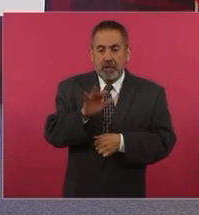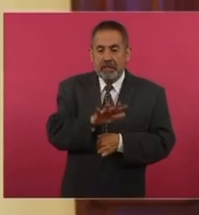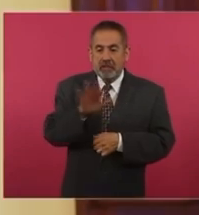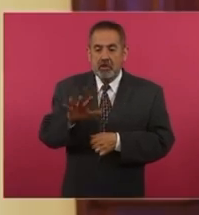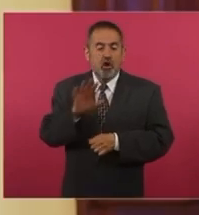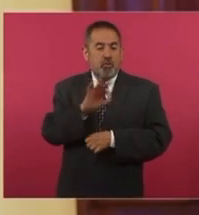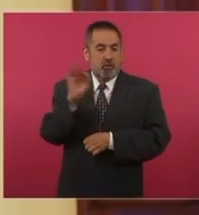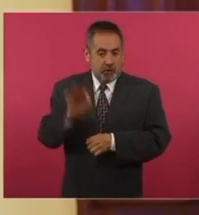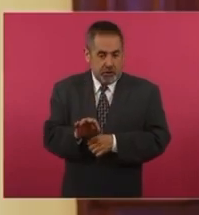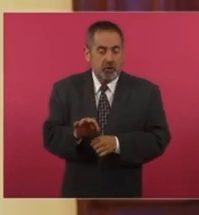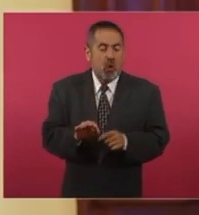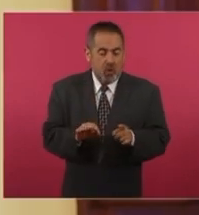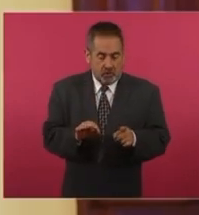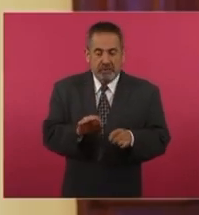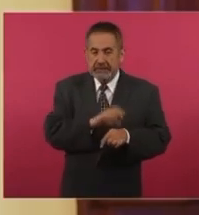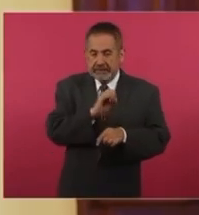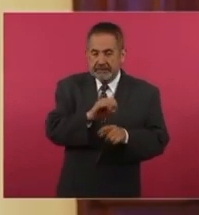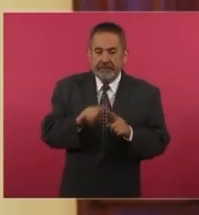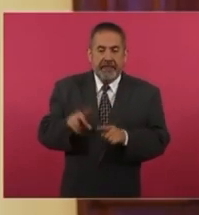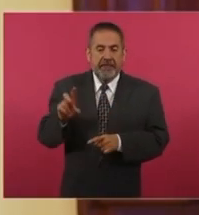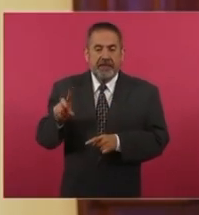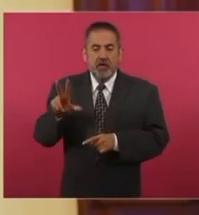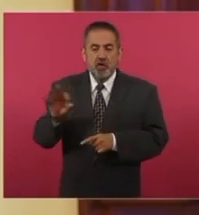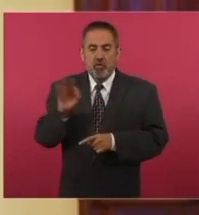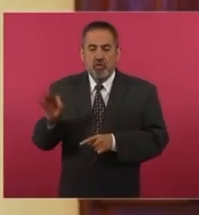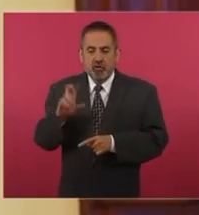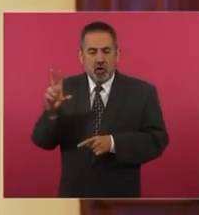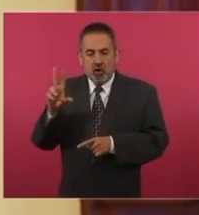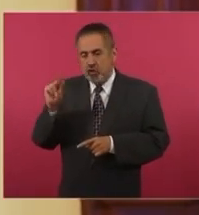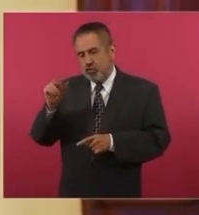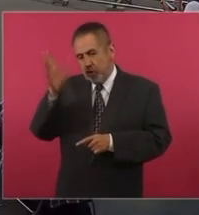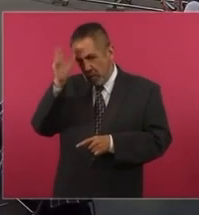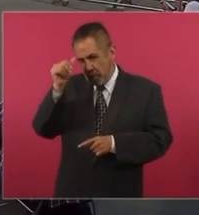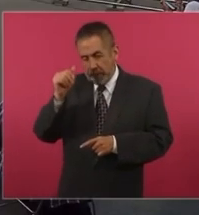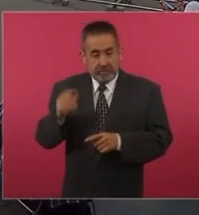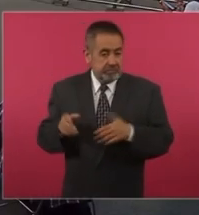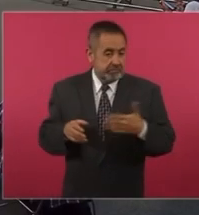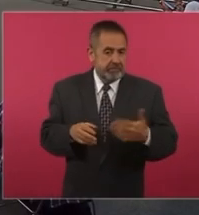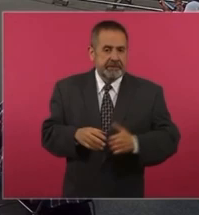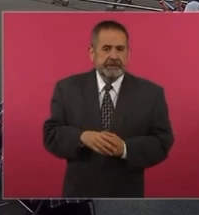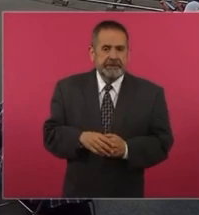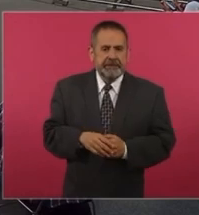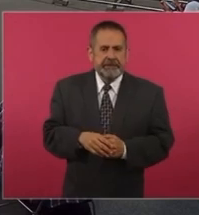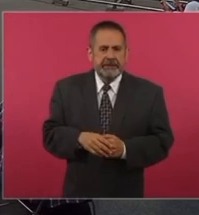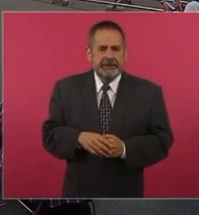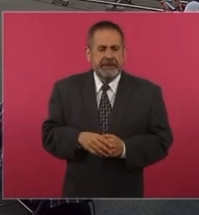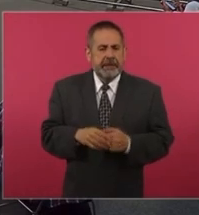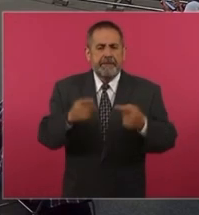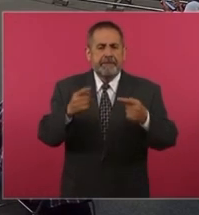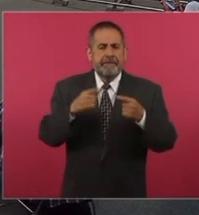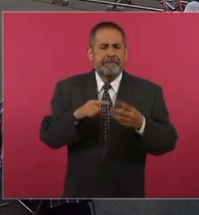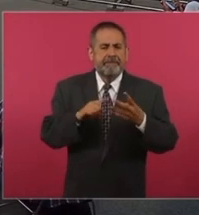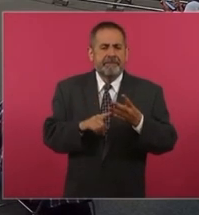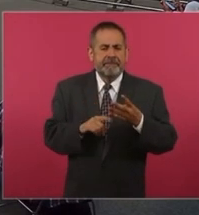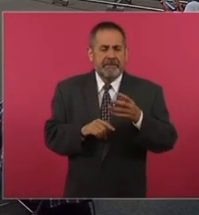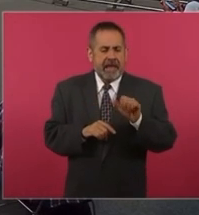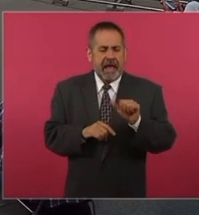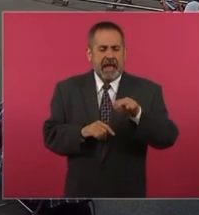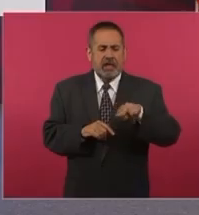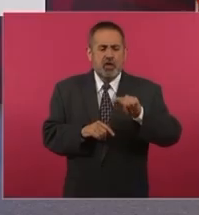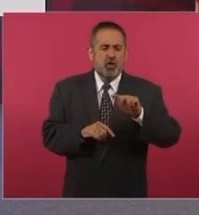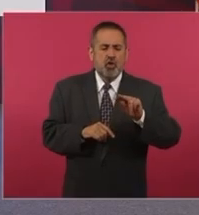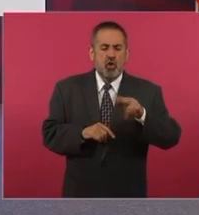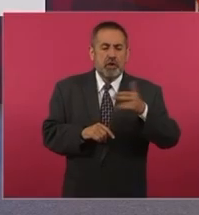por ciento de aprobación y un 38 por ciento de desaprobación. Así mismo, Anthony Albanese,